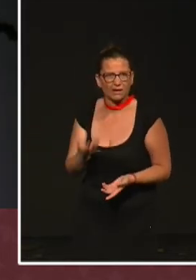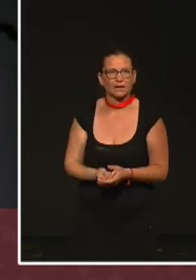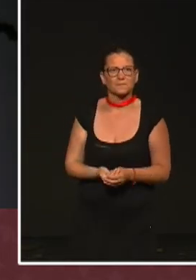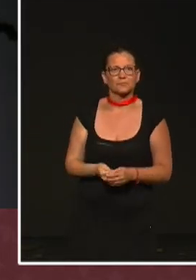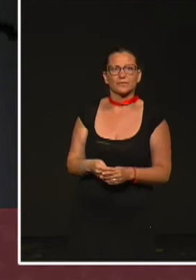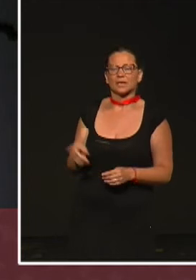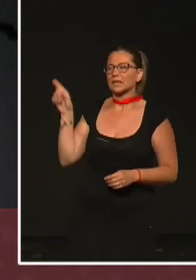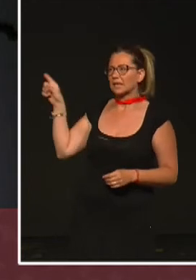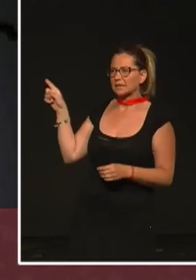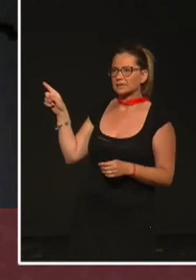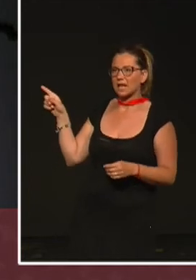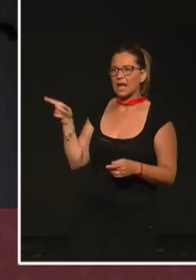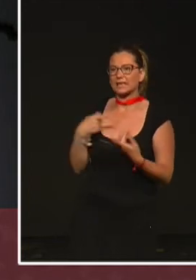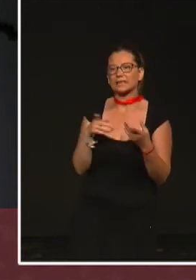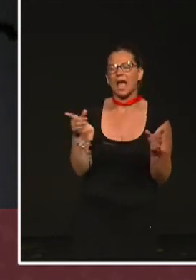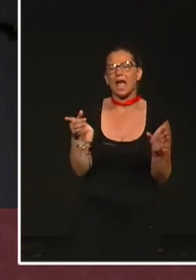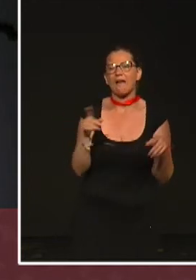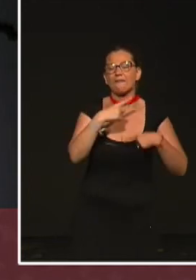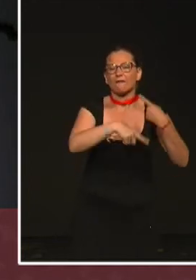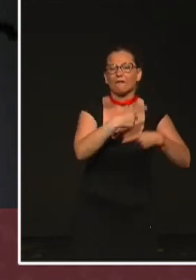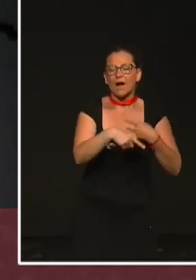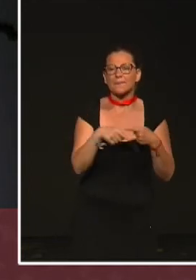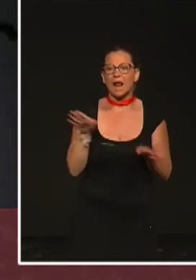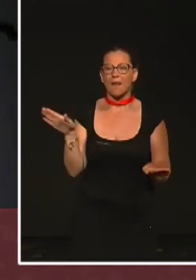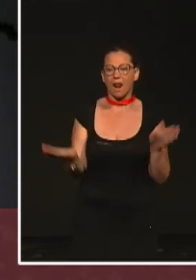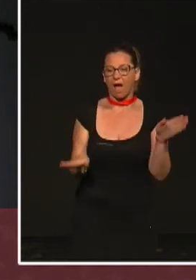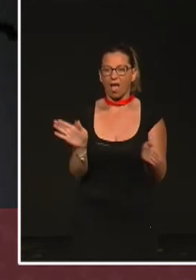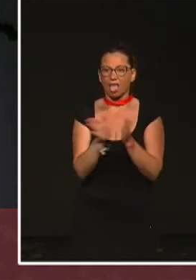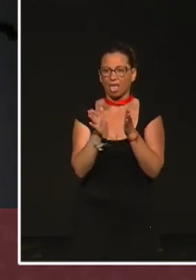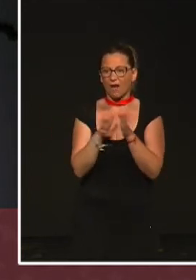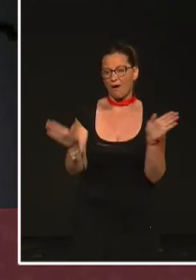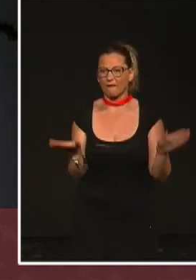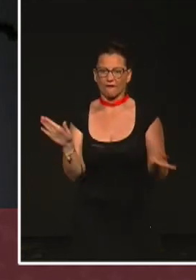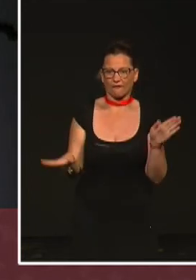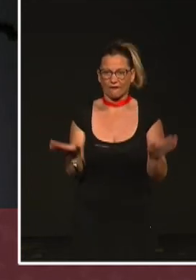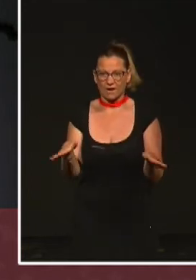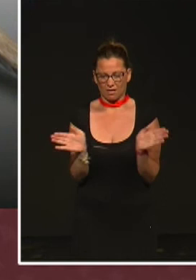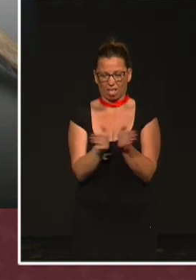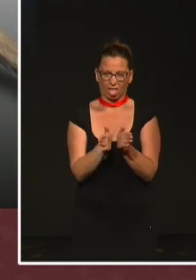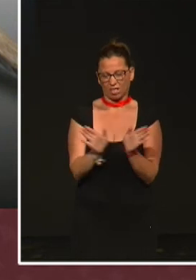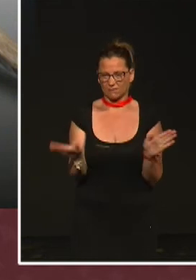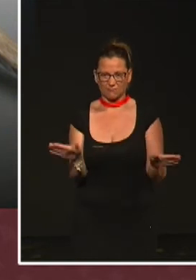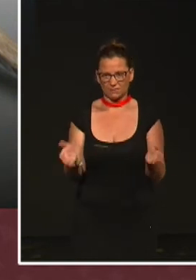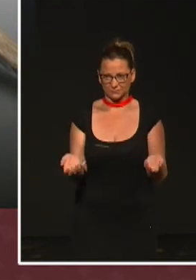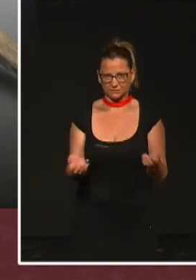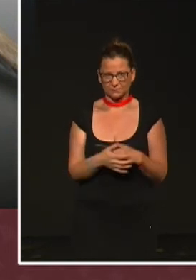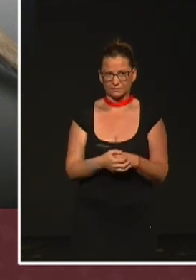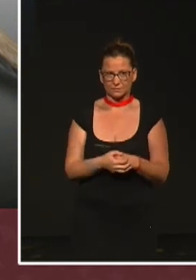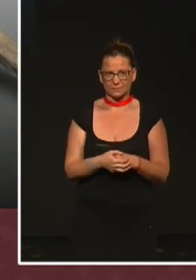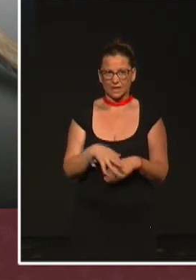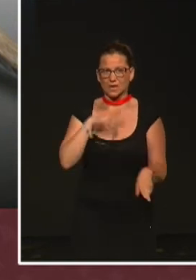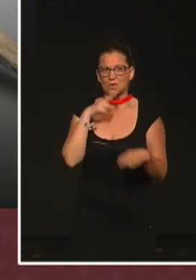emparentado con las focas actuales, con los leones marinos, que no tenía las patas con forma de aletas, sino patas palmeadas. Su nombre en Inuit,